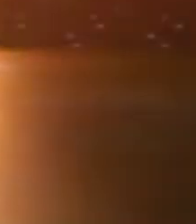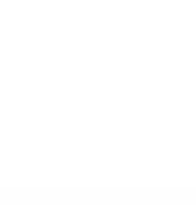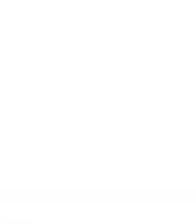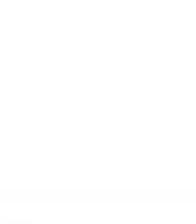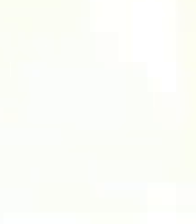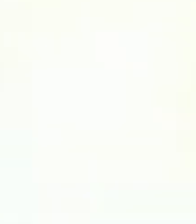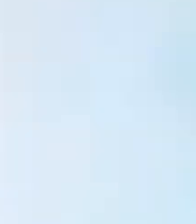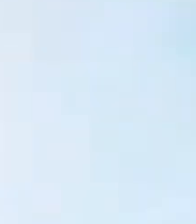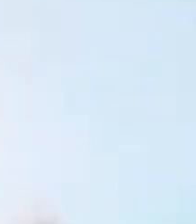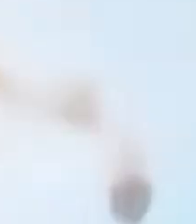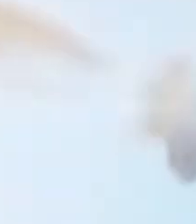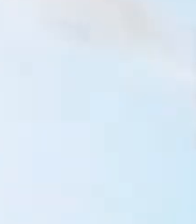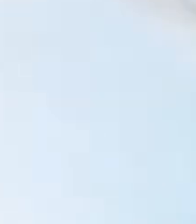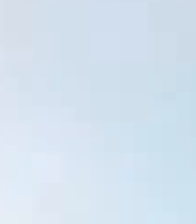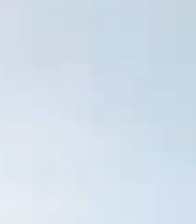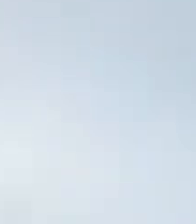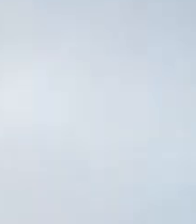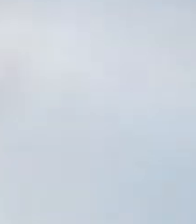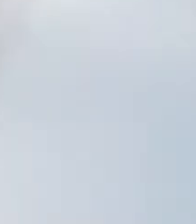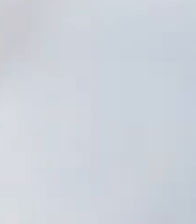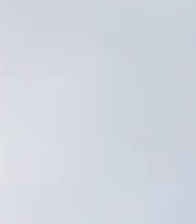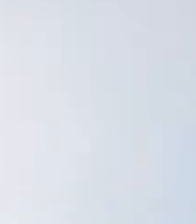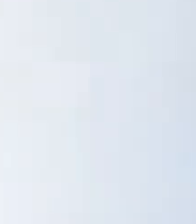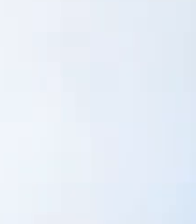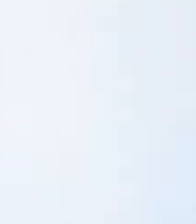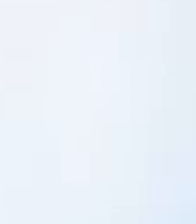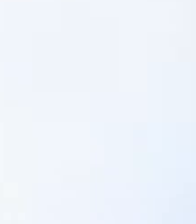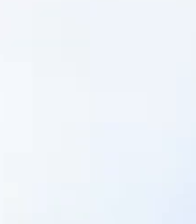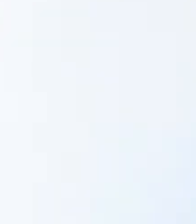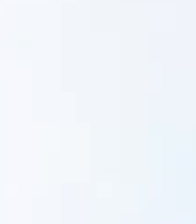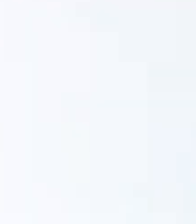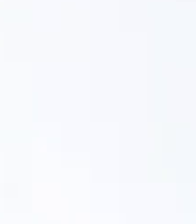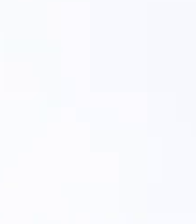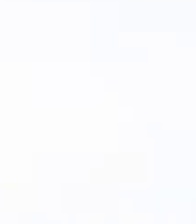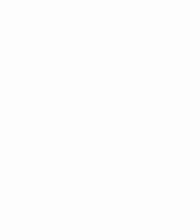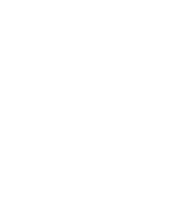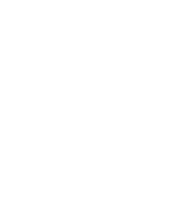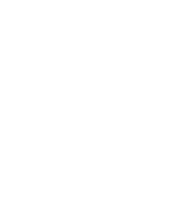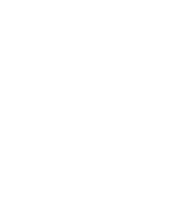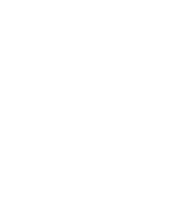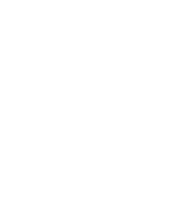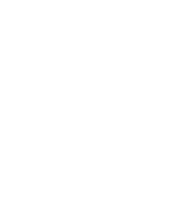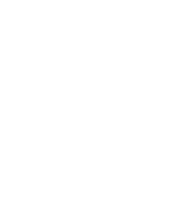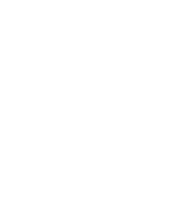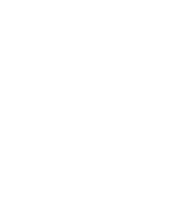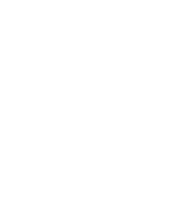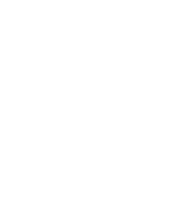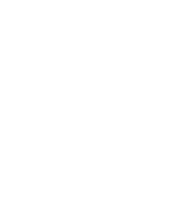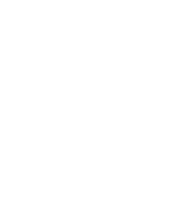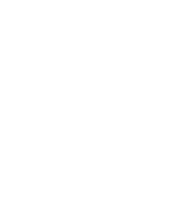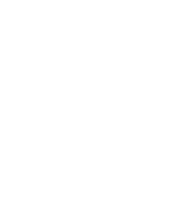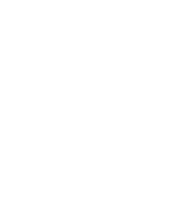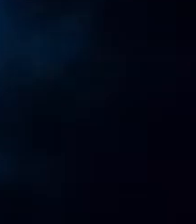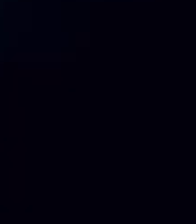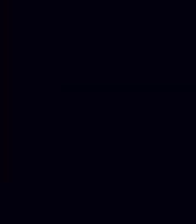Los sábados a las 3 de la tarde, aquí en 13, Costa Rica Televisión.